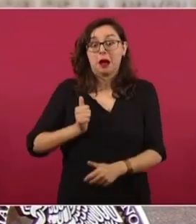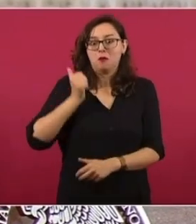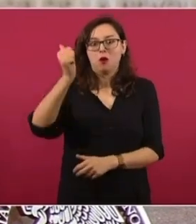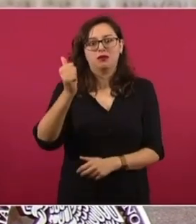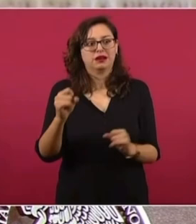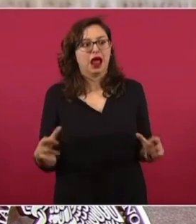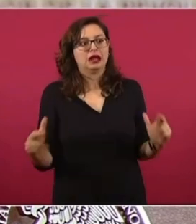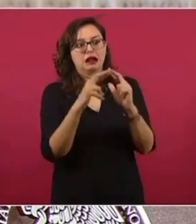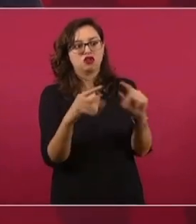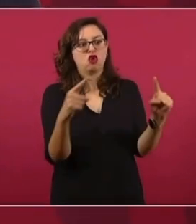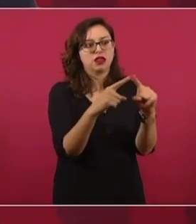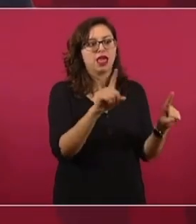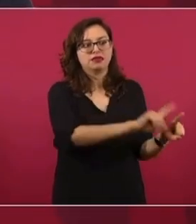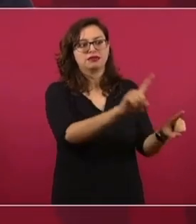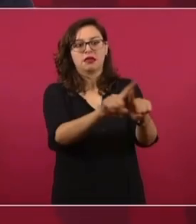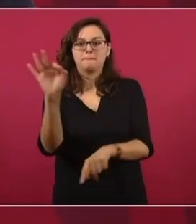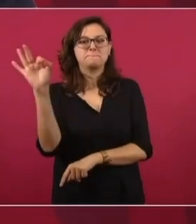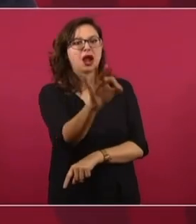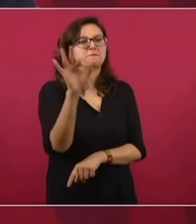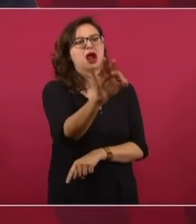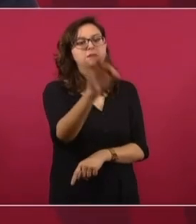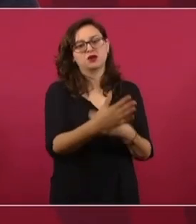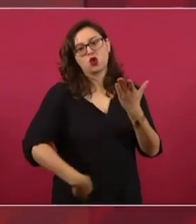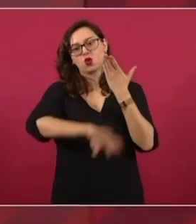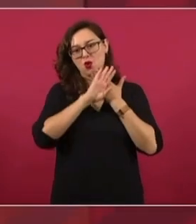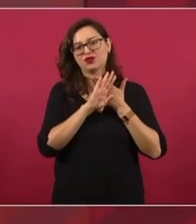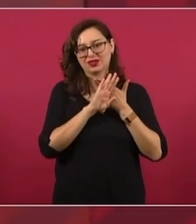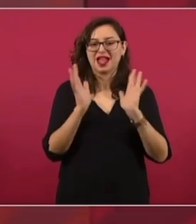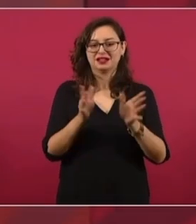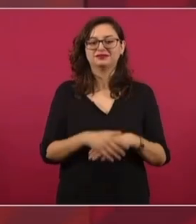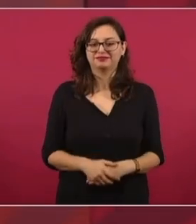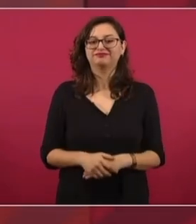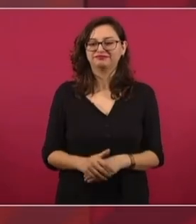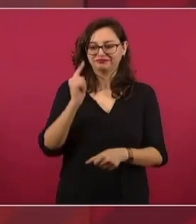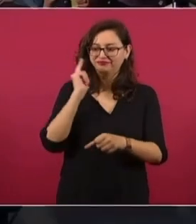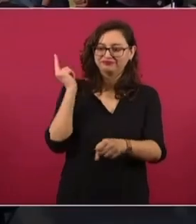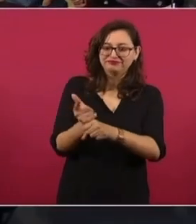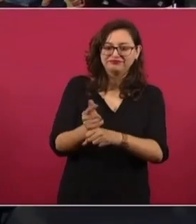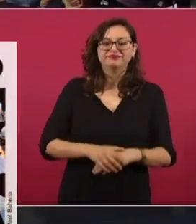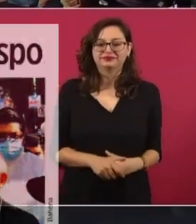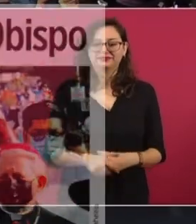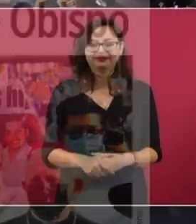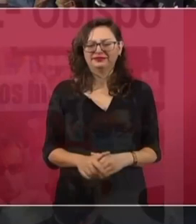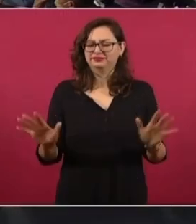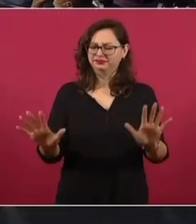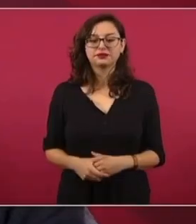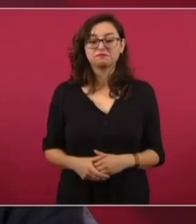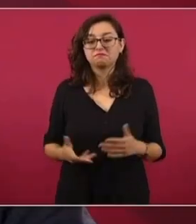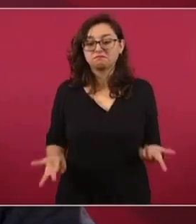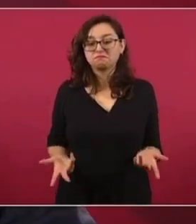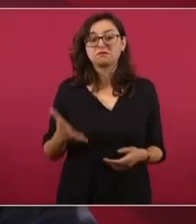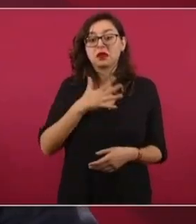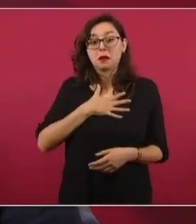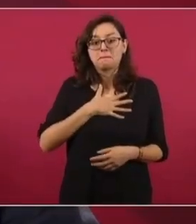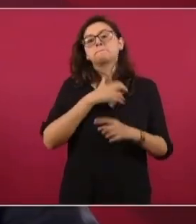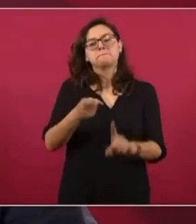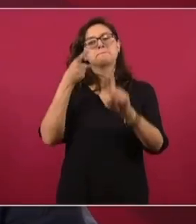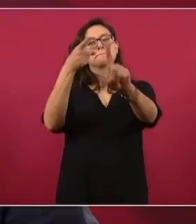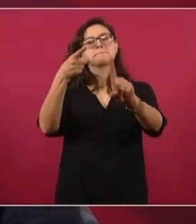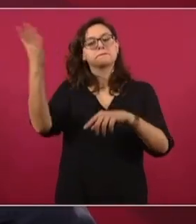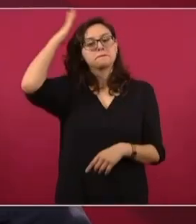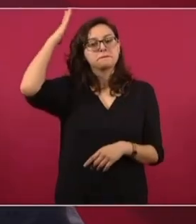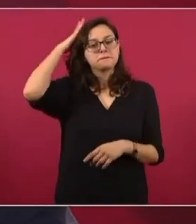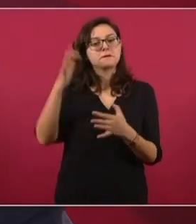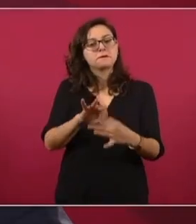ahora echarnos encima a las iglesias. No, que nadie se confunda. El dirigente social